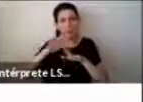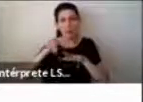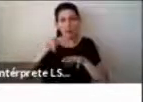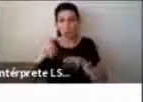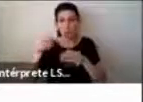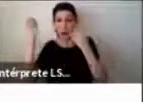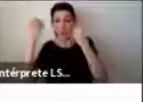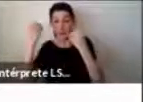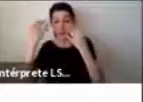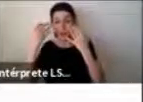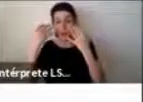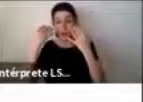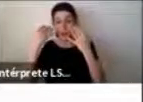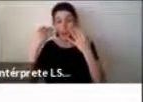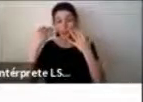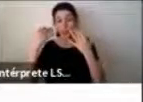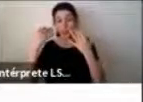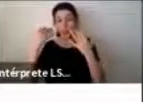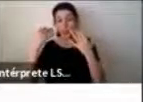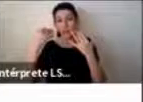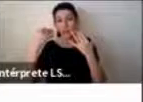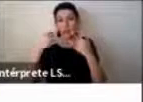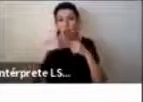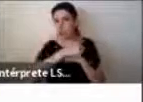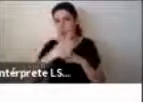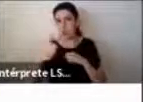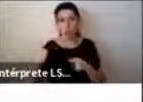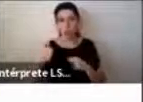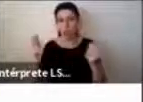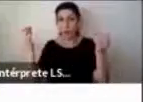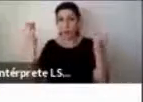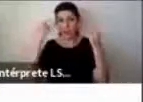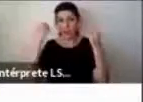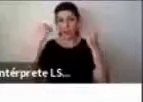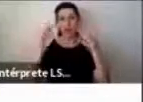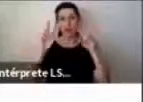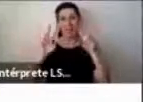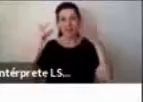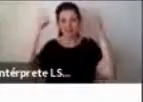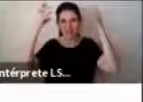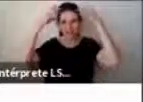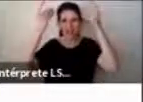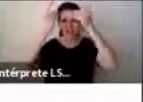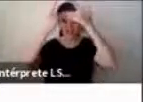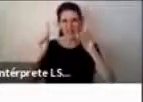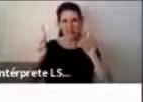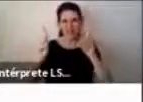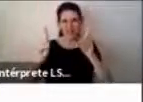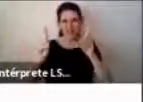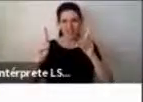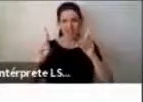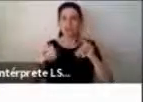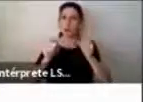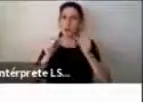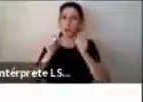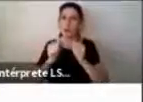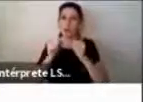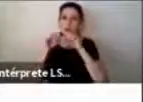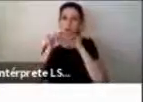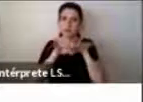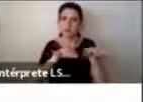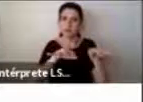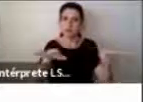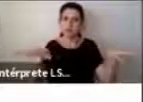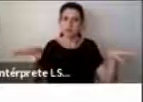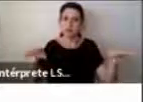poco más de esto, y todos aprendemos un poco más de la neurodiversidad, vamos a poder entonces divulgar por medio de conversaciones con